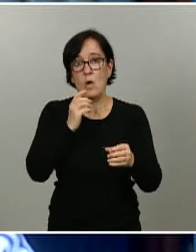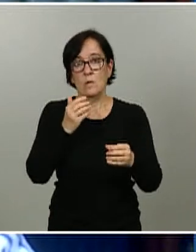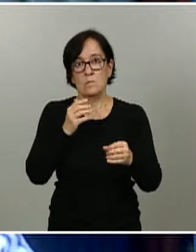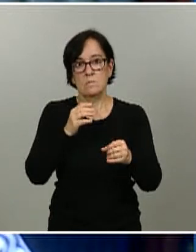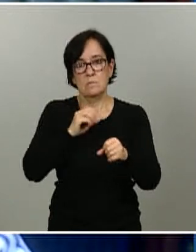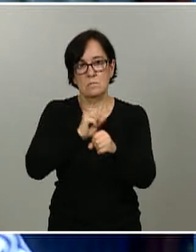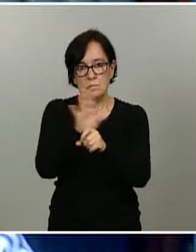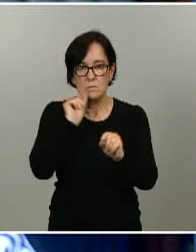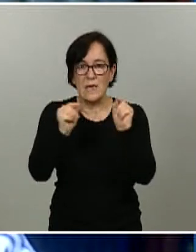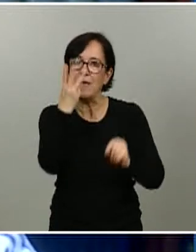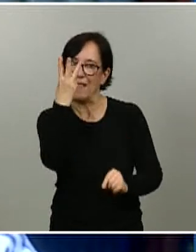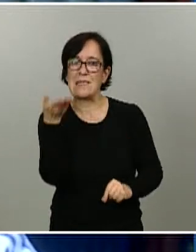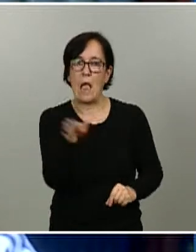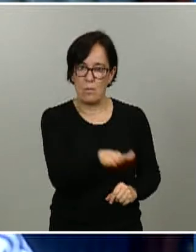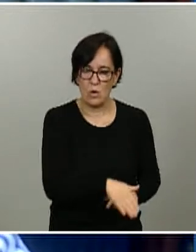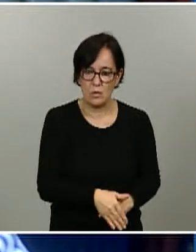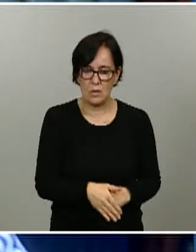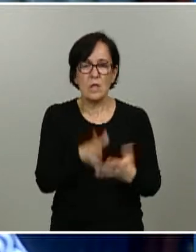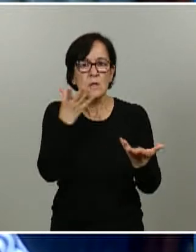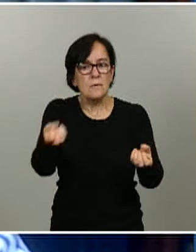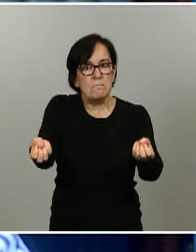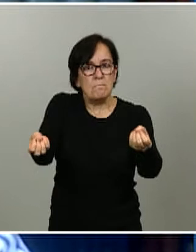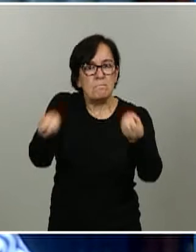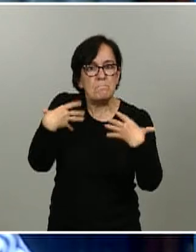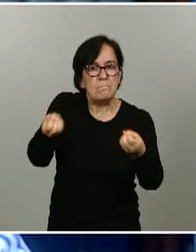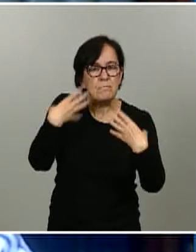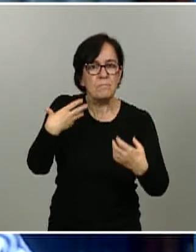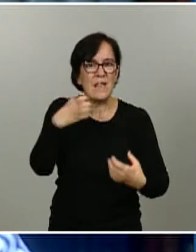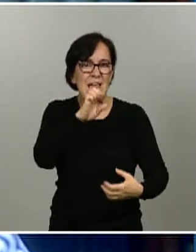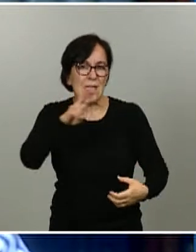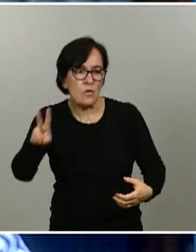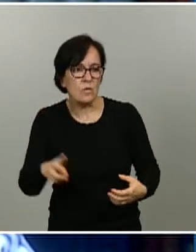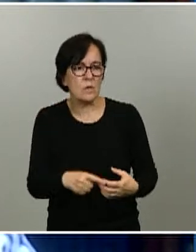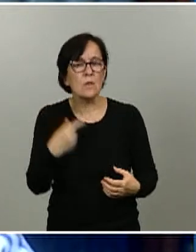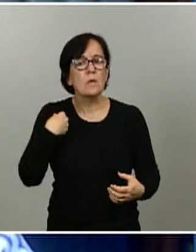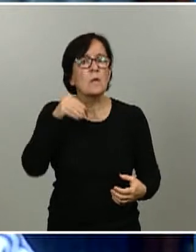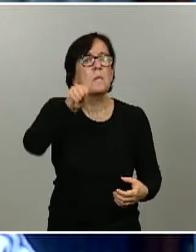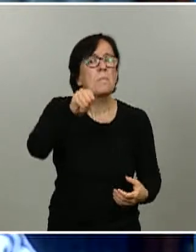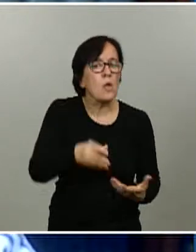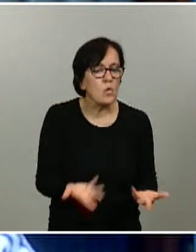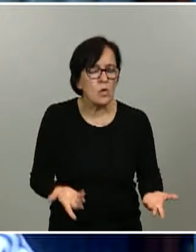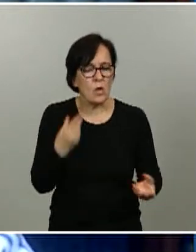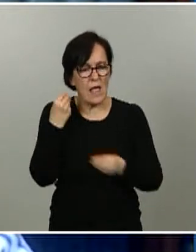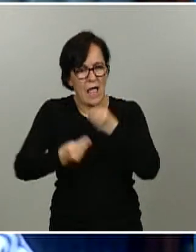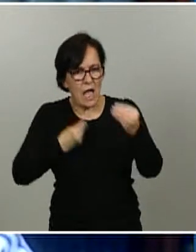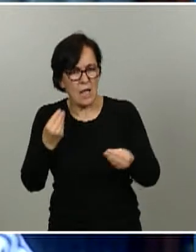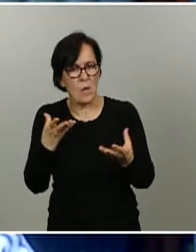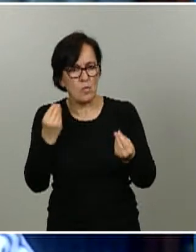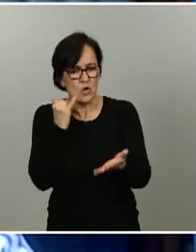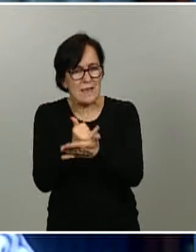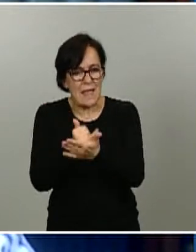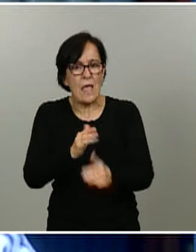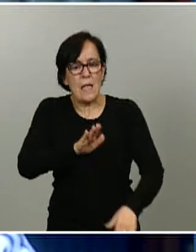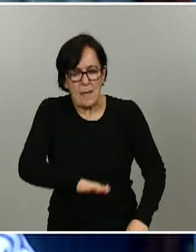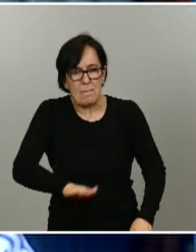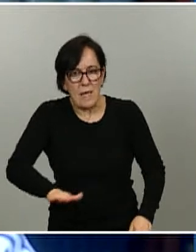han fallecido. Ante estas noticias que nos llegan de Estados Unidos, cabe preguntarles si han realizado muchos test a menores dentro